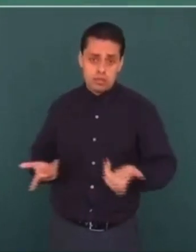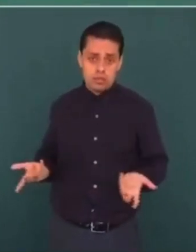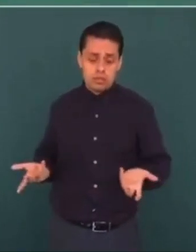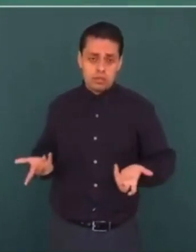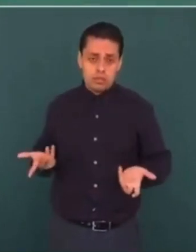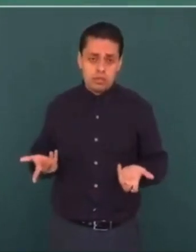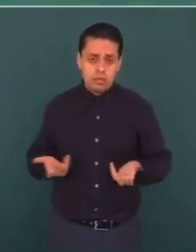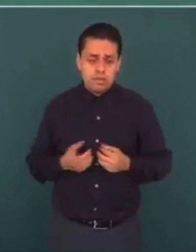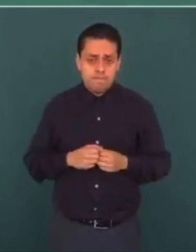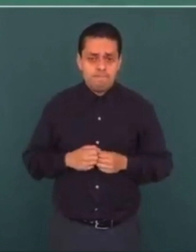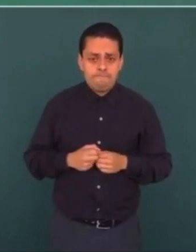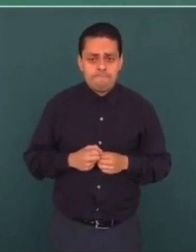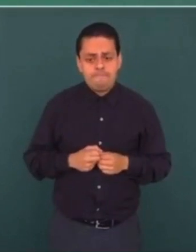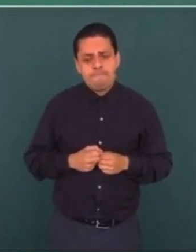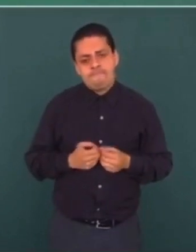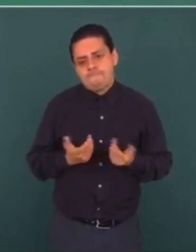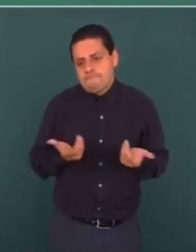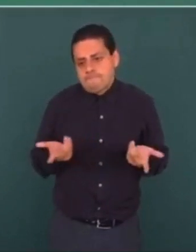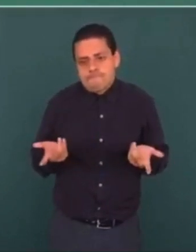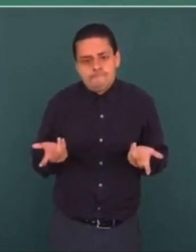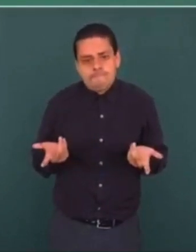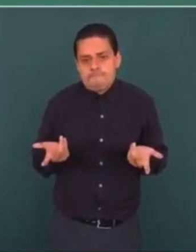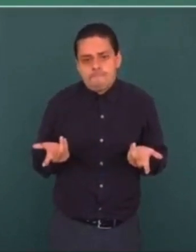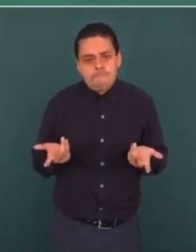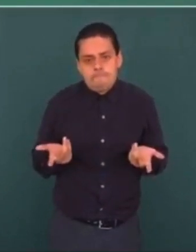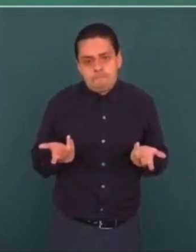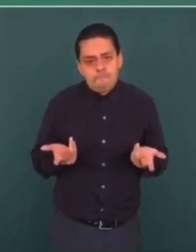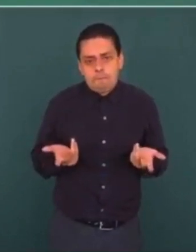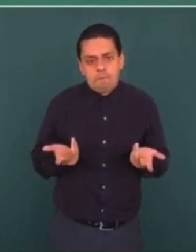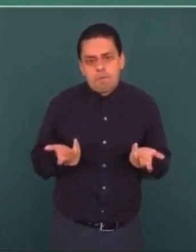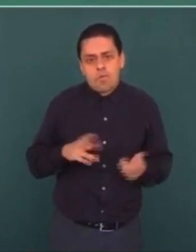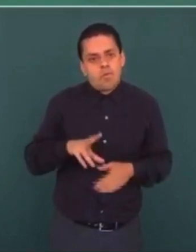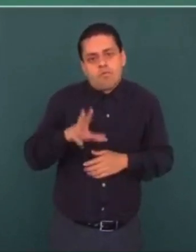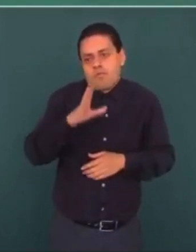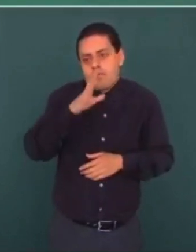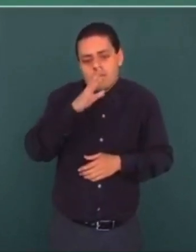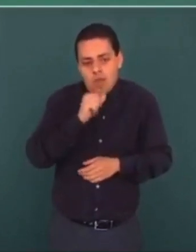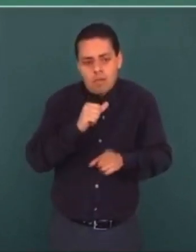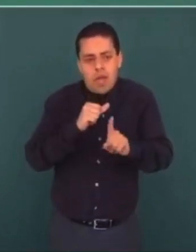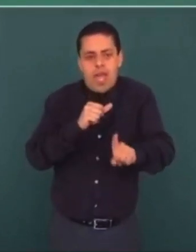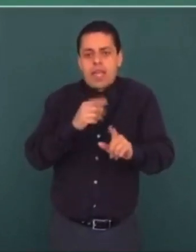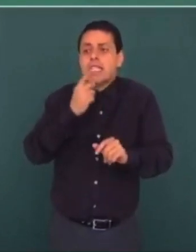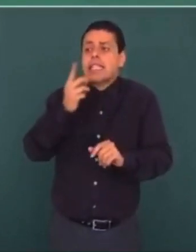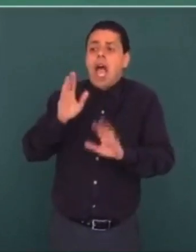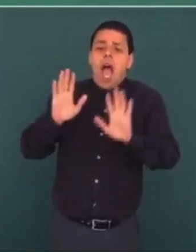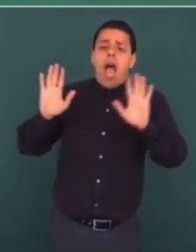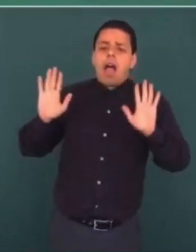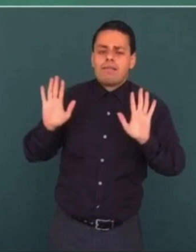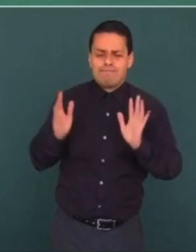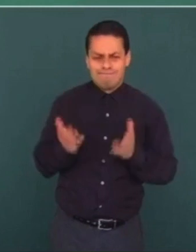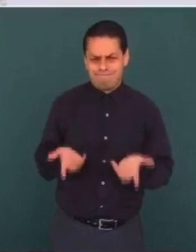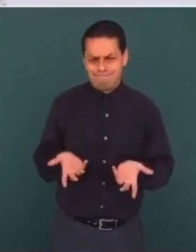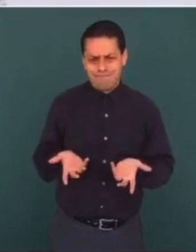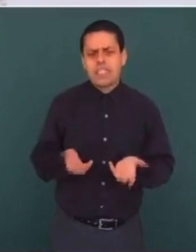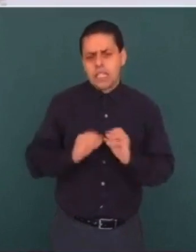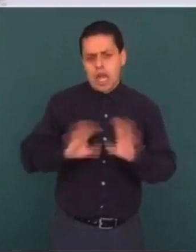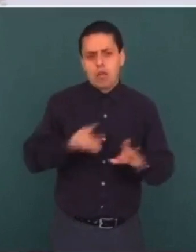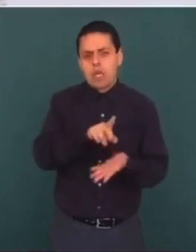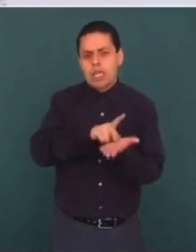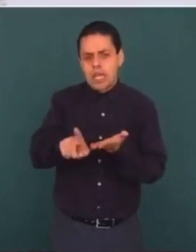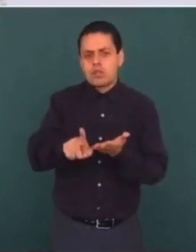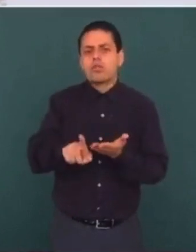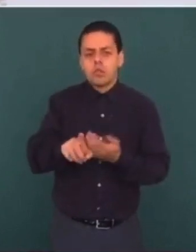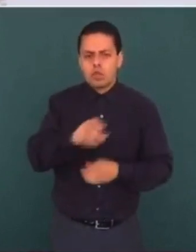No es así, claro que tienen derecho a la